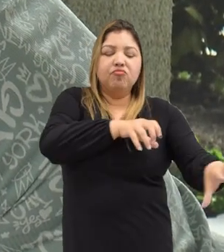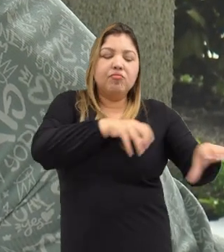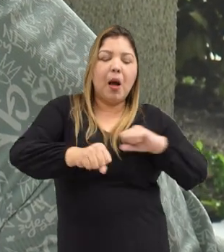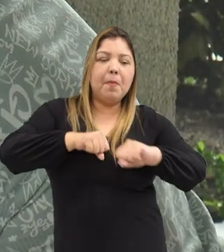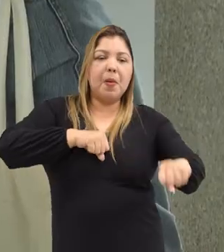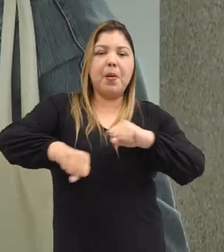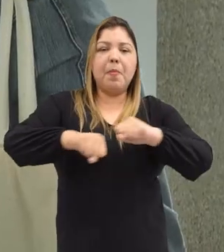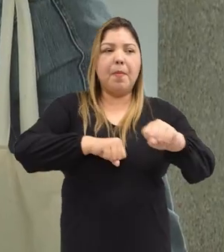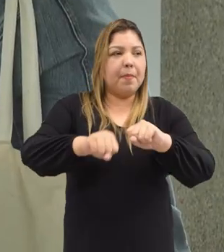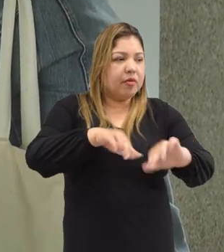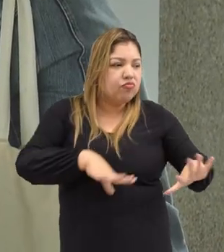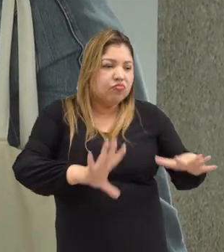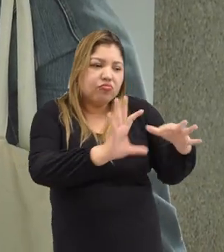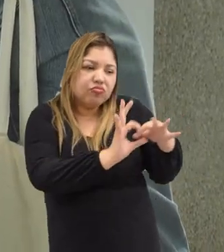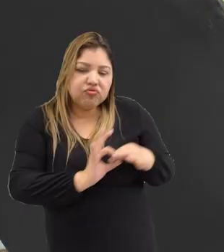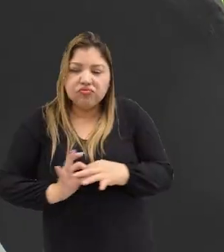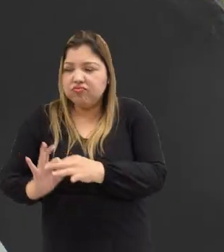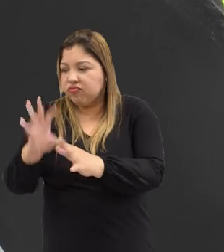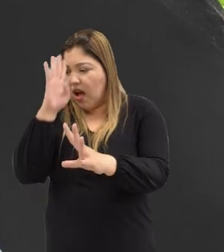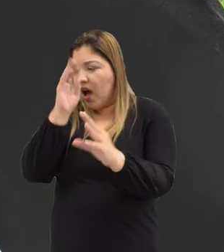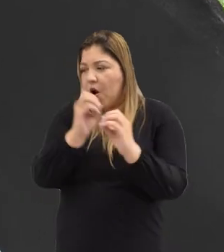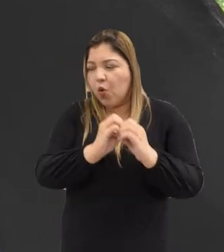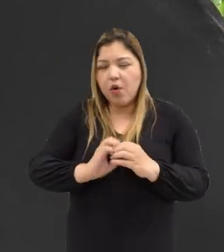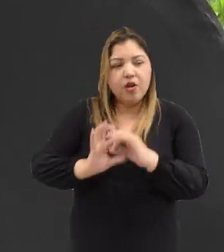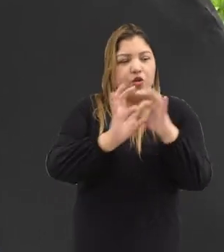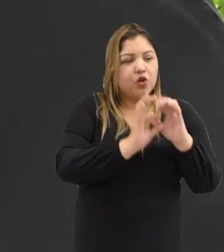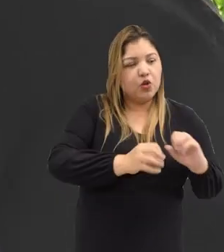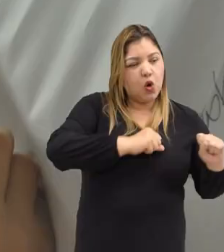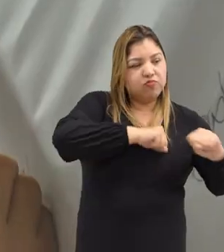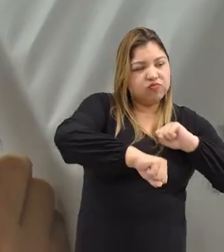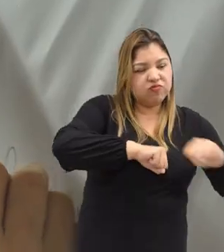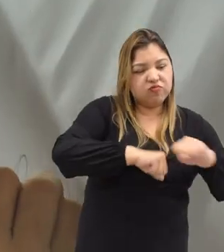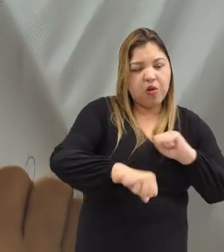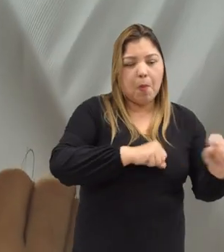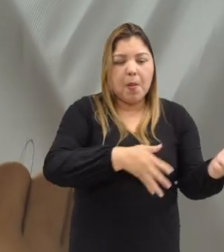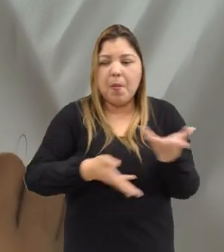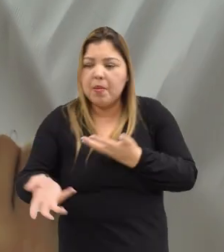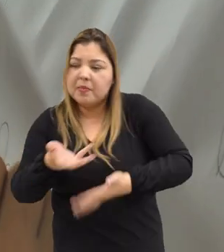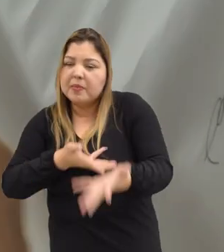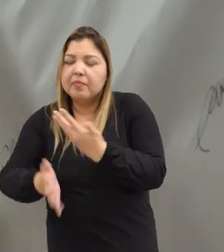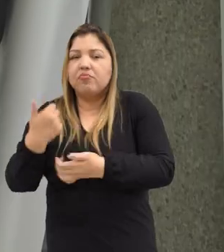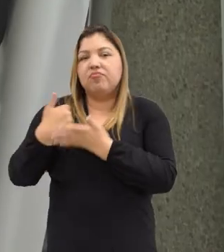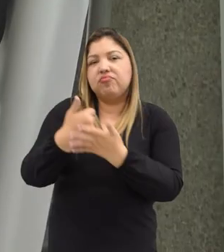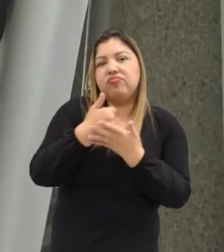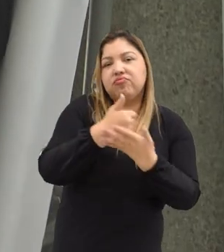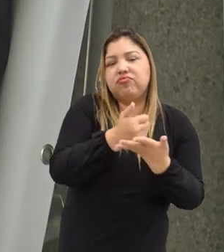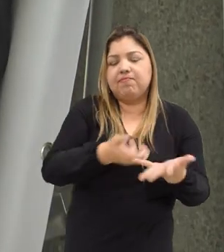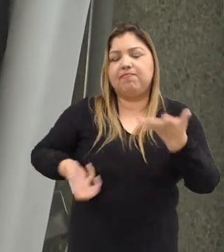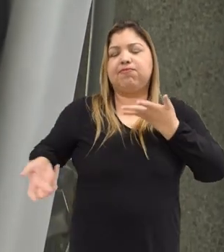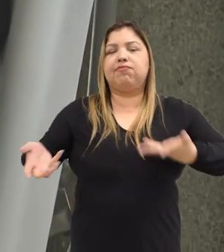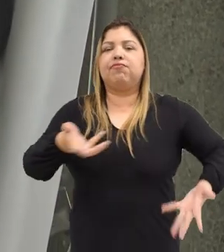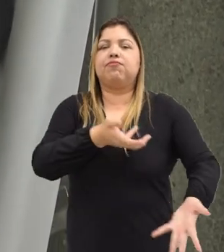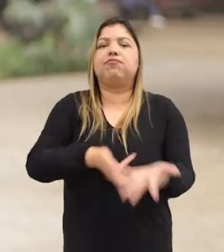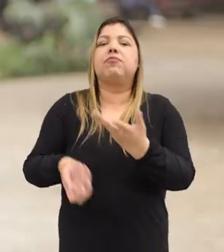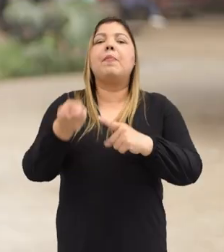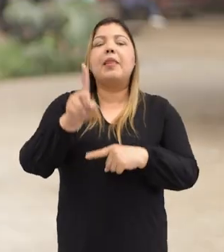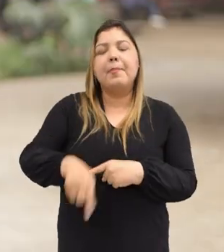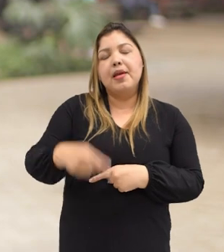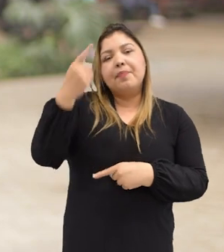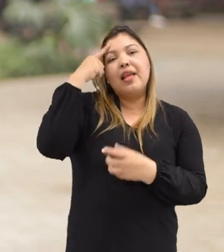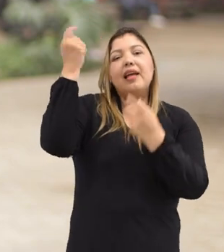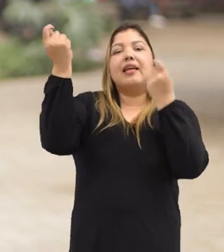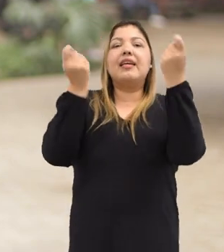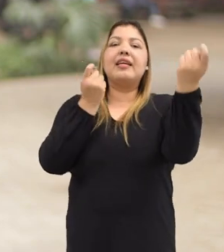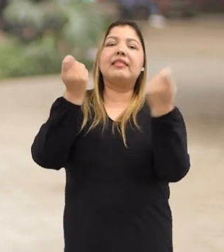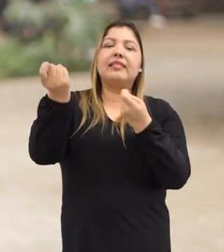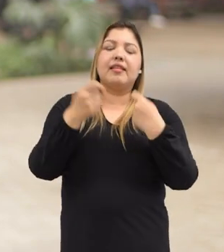coordinada a nivel territorial, a nivel horizontal, colaborativo y finalmente acompañamos la